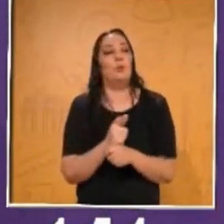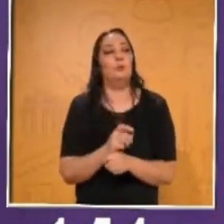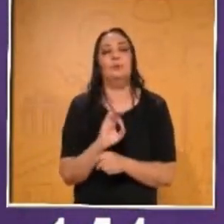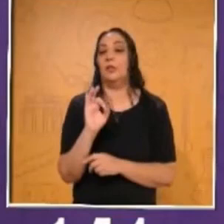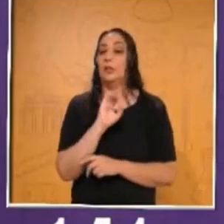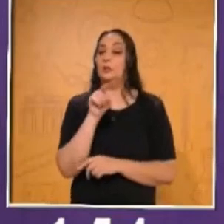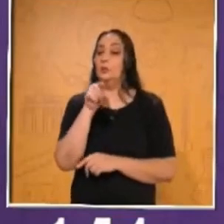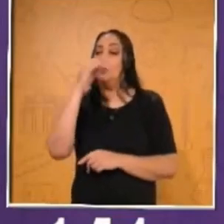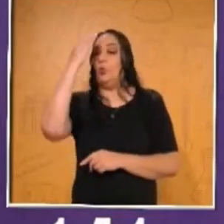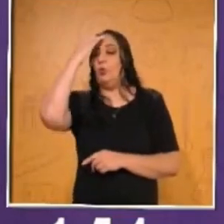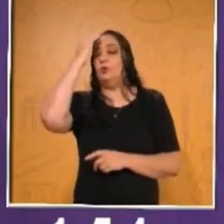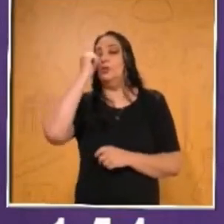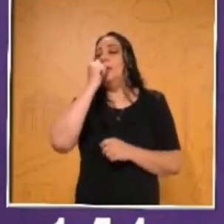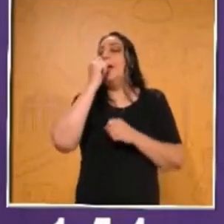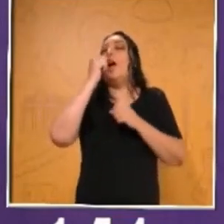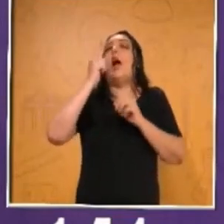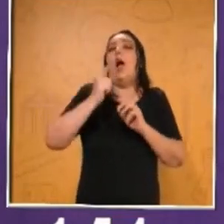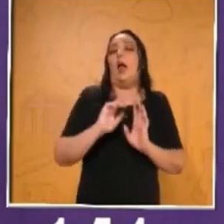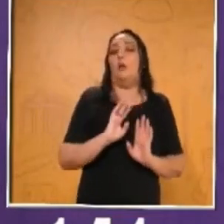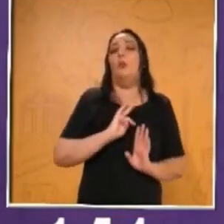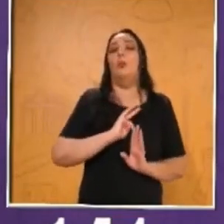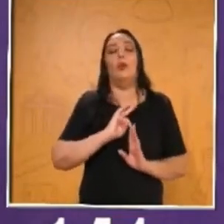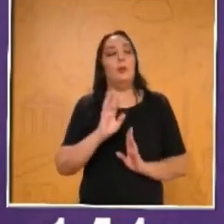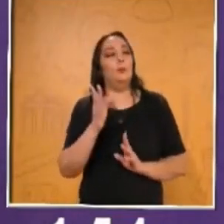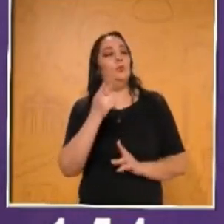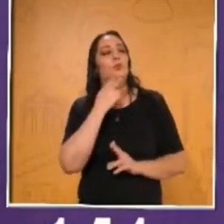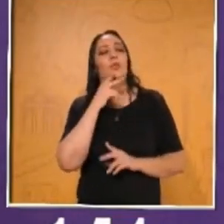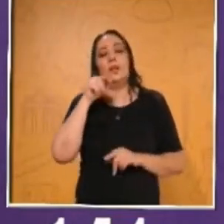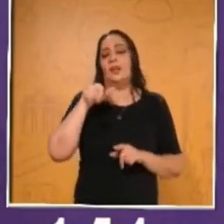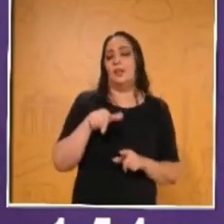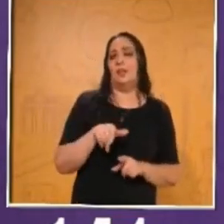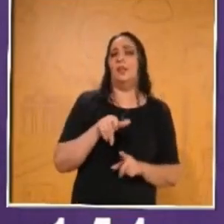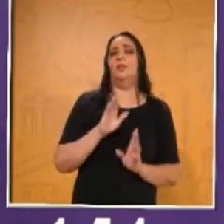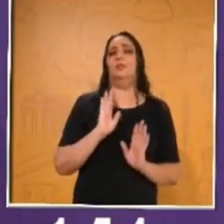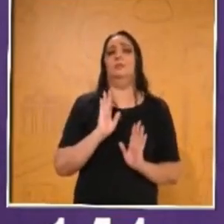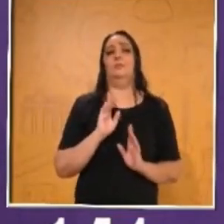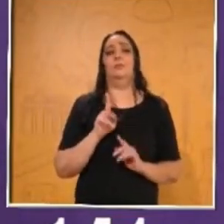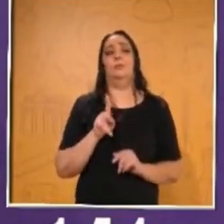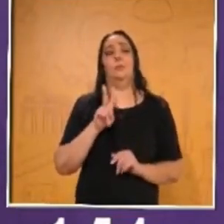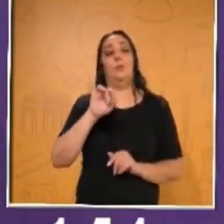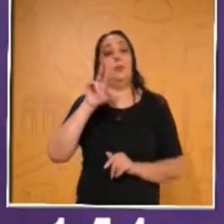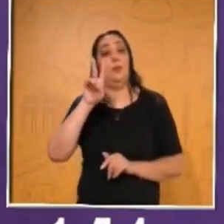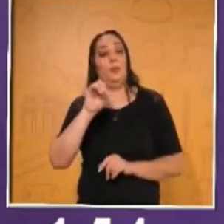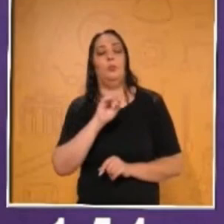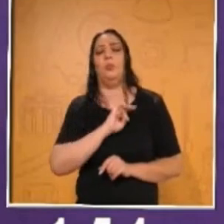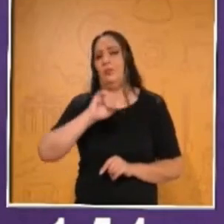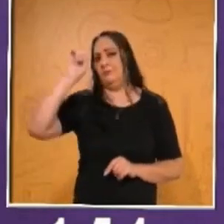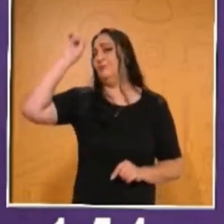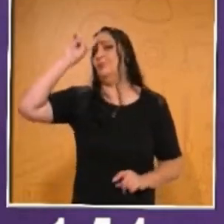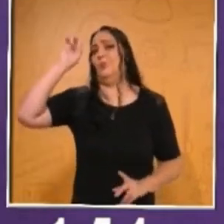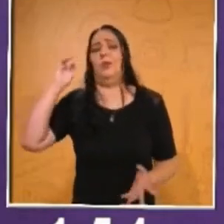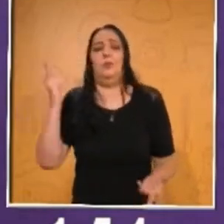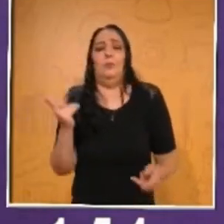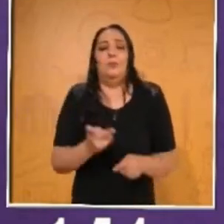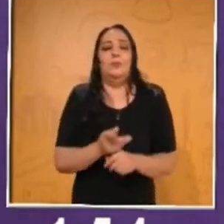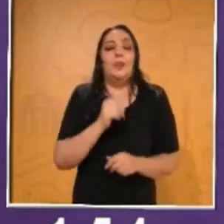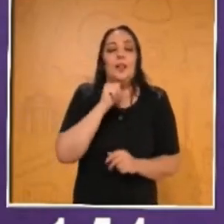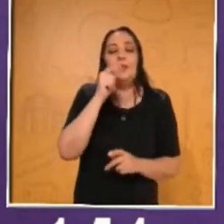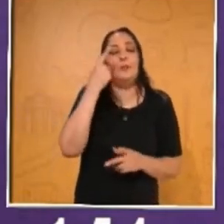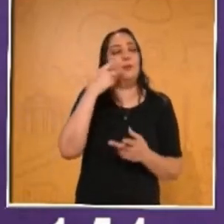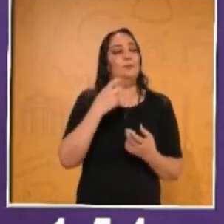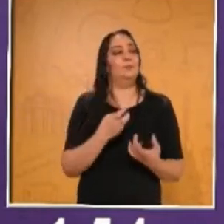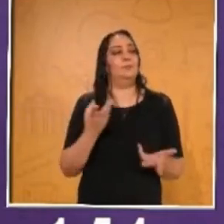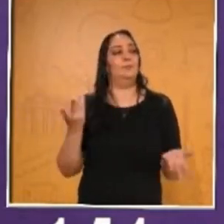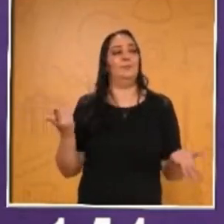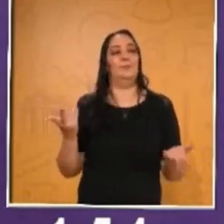conoces de alguna, la cual podríamos manipular aquí en el programa totalmente en vivo, recomiéndanosla. No pasa nada. Para eso estamos.